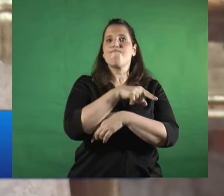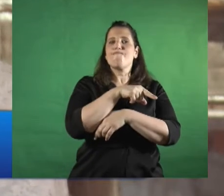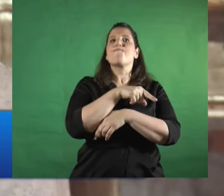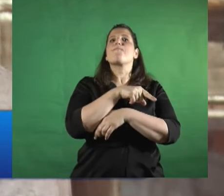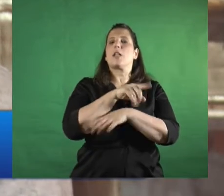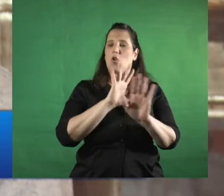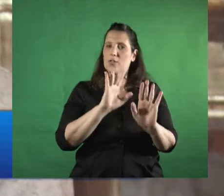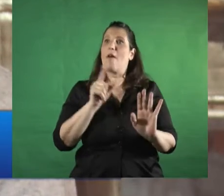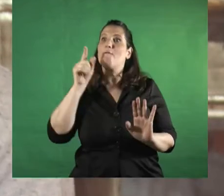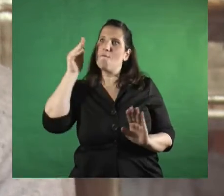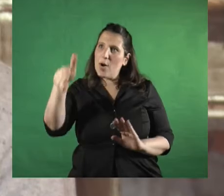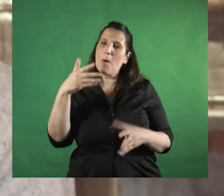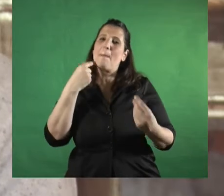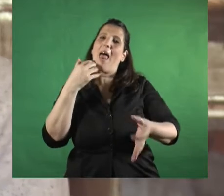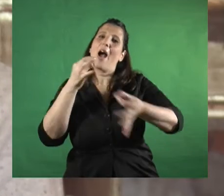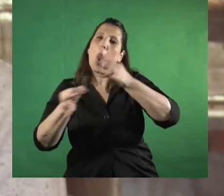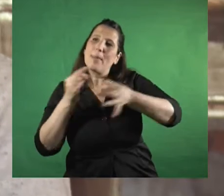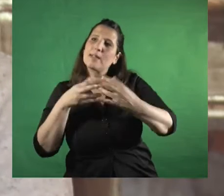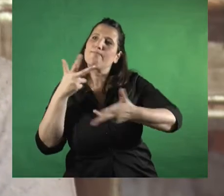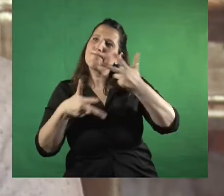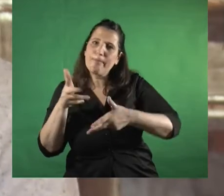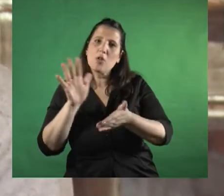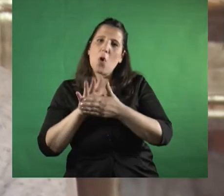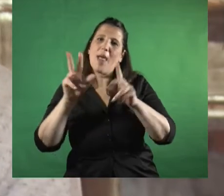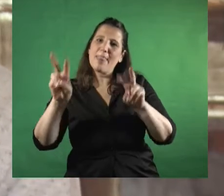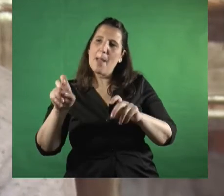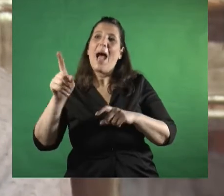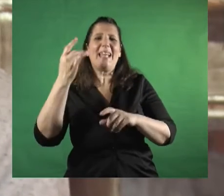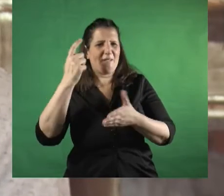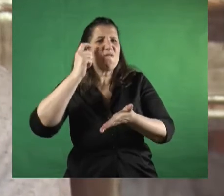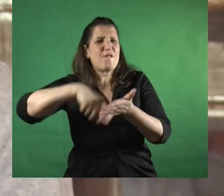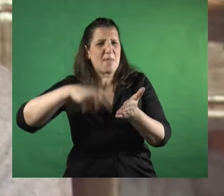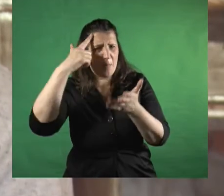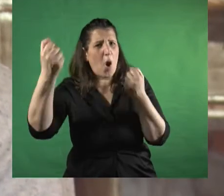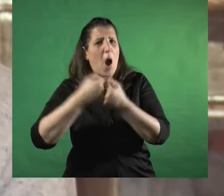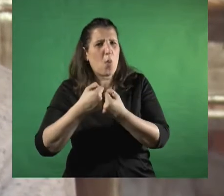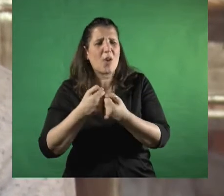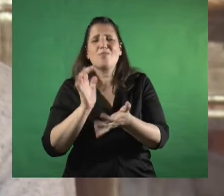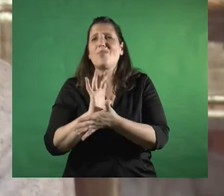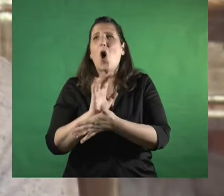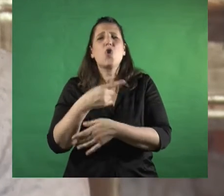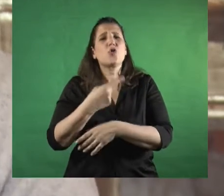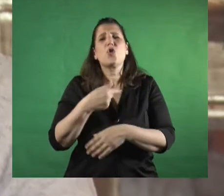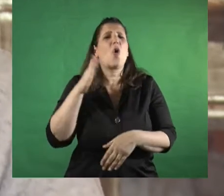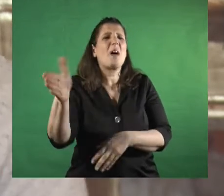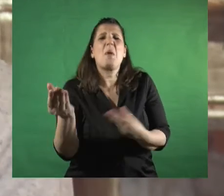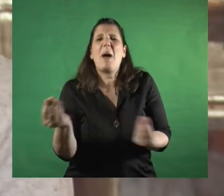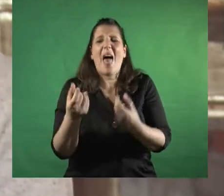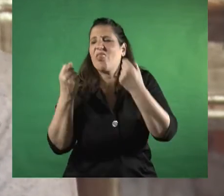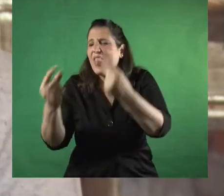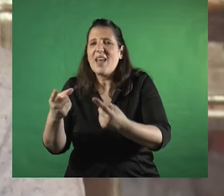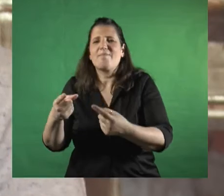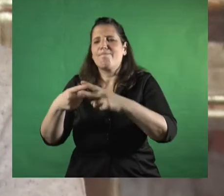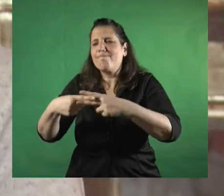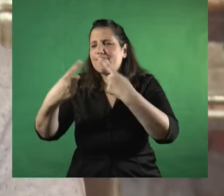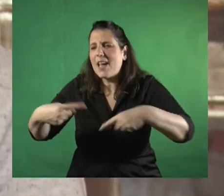bueno nos convocaron para que vayamos a charlar y un poco lo que hacemos siempre es acercar recursos guías e intercambiar instalar el